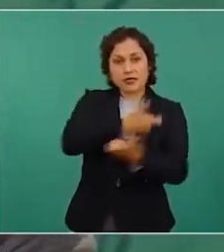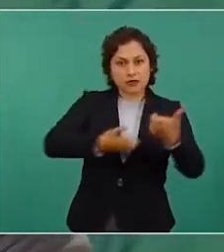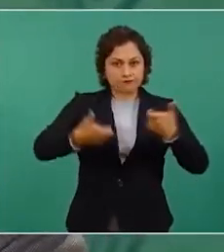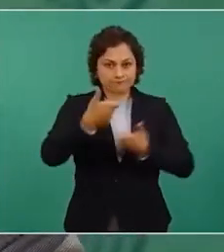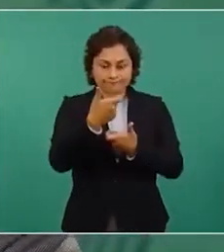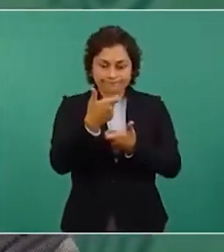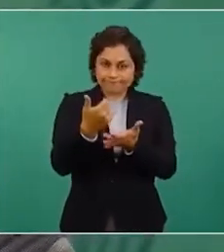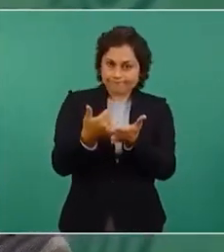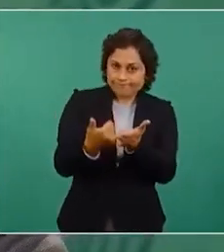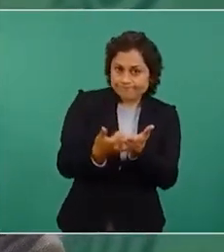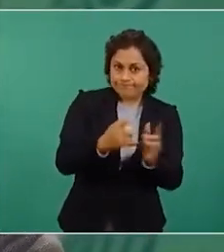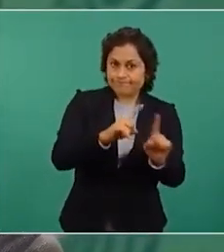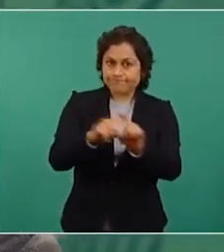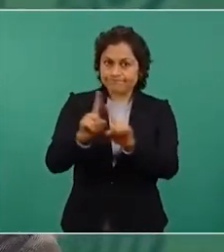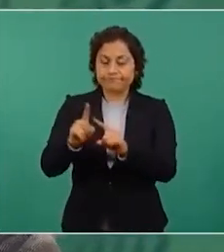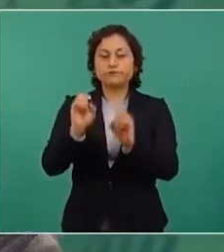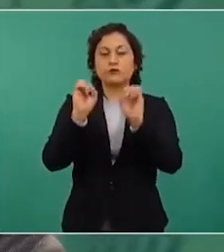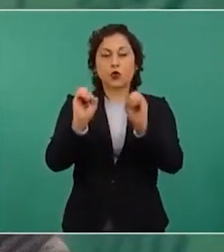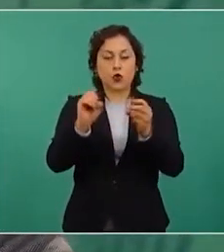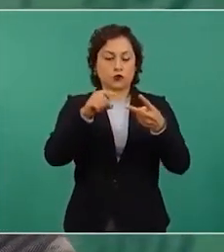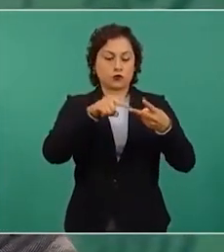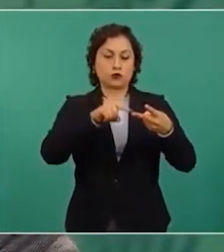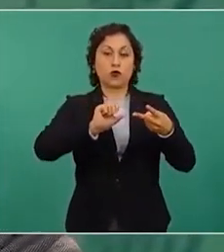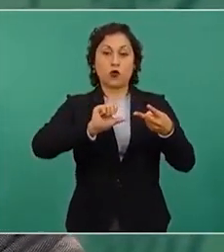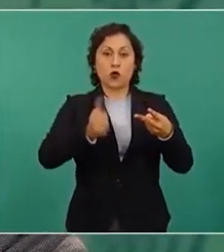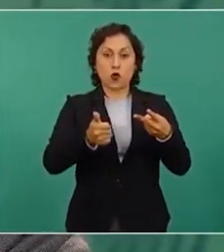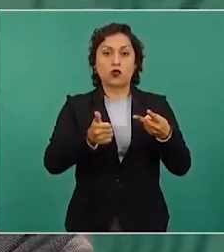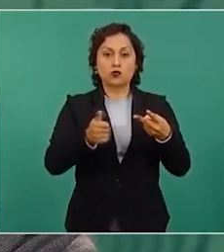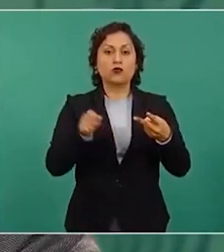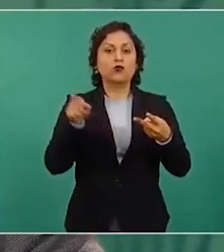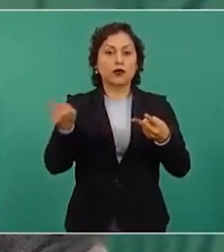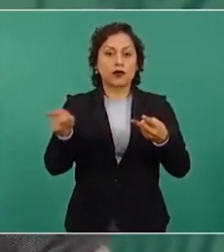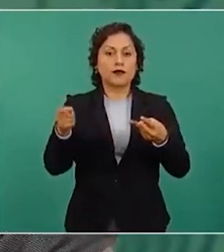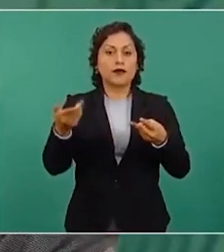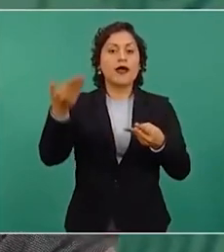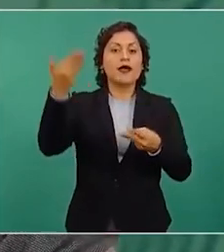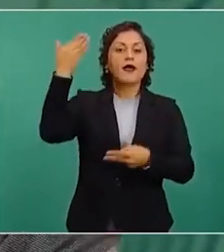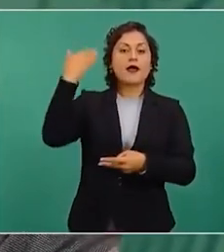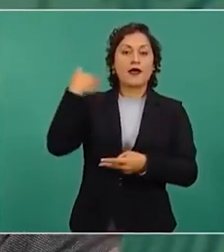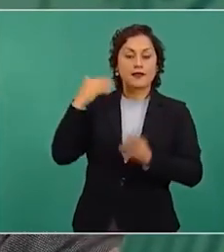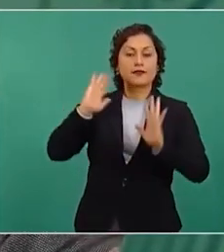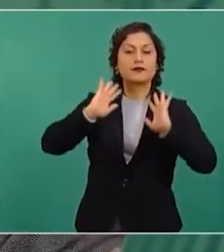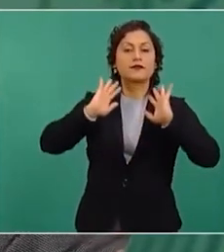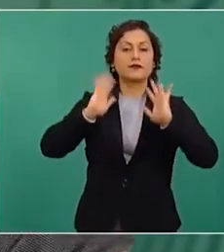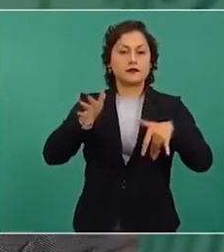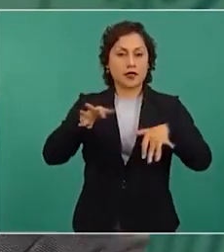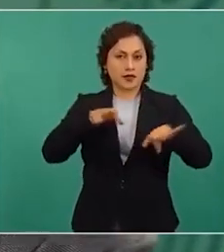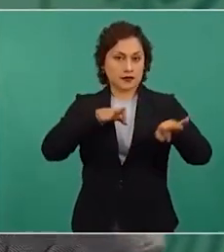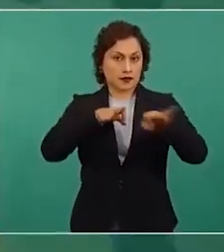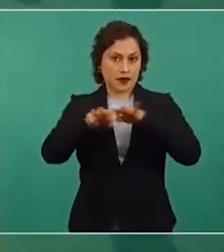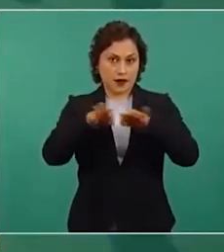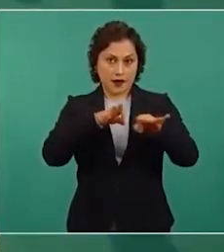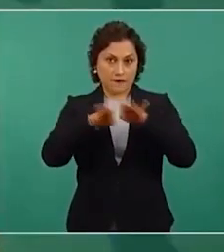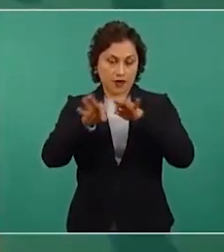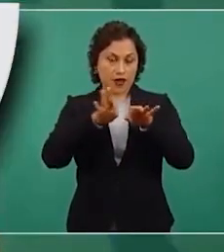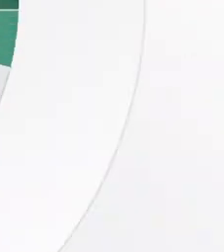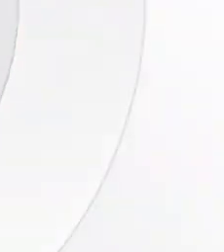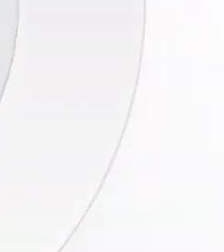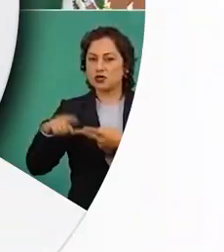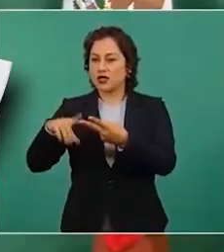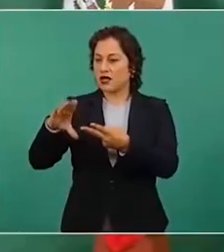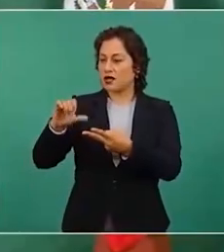un alto cargo en el gobierno vinculado